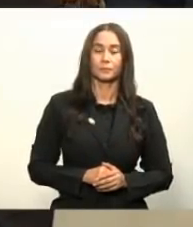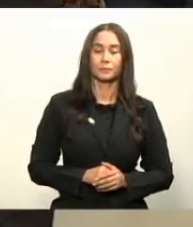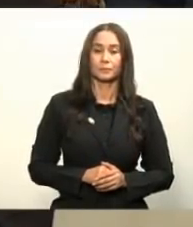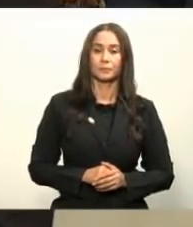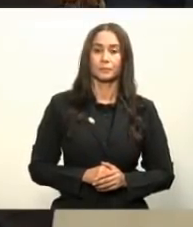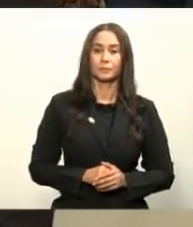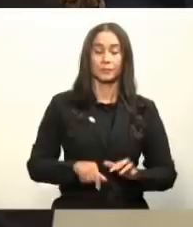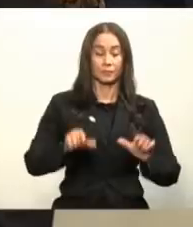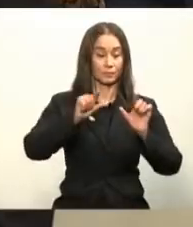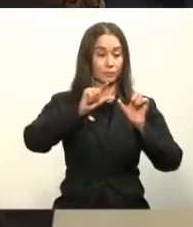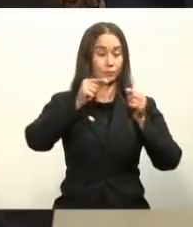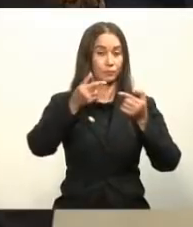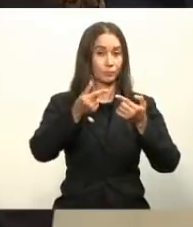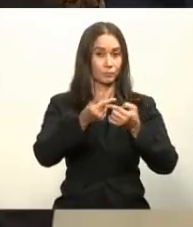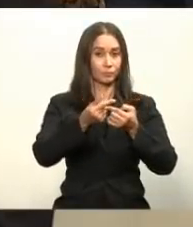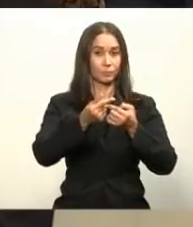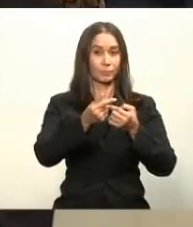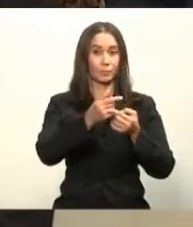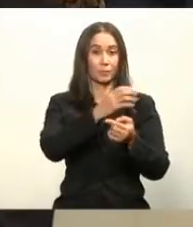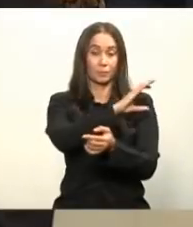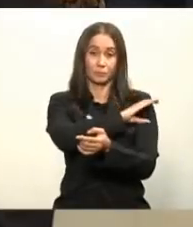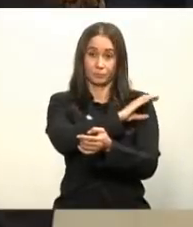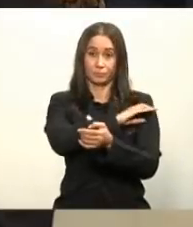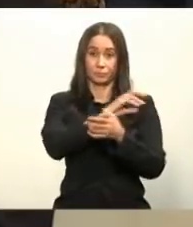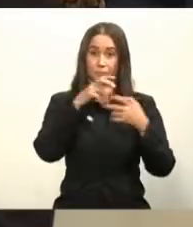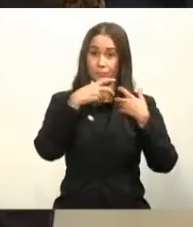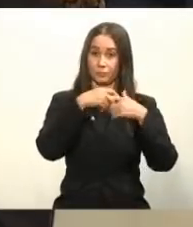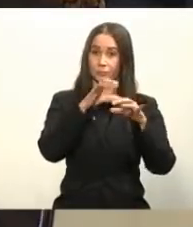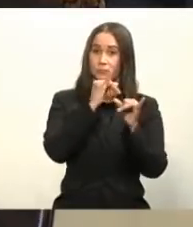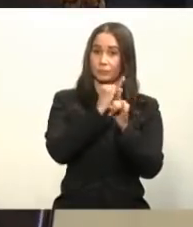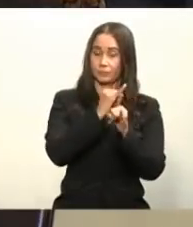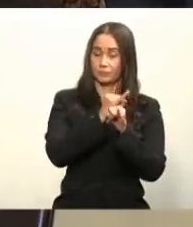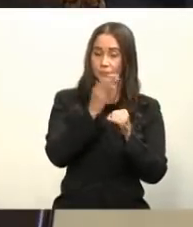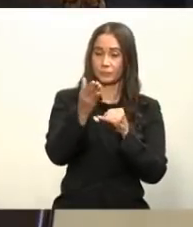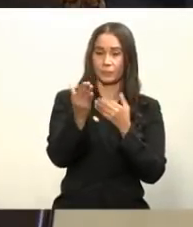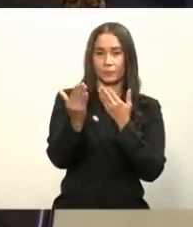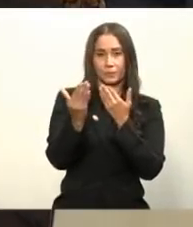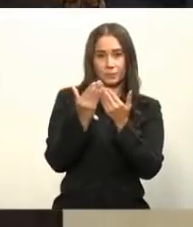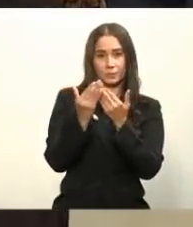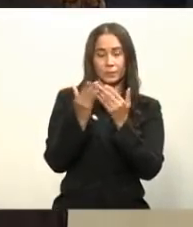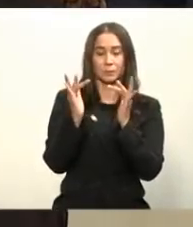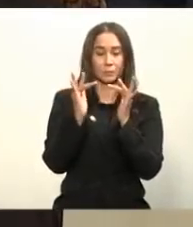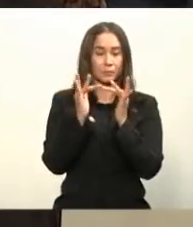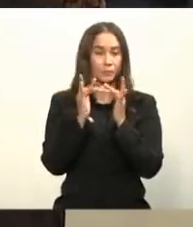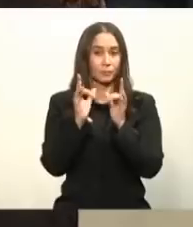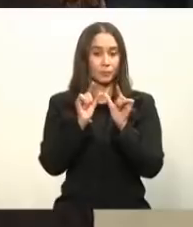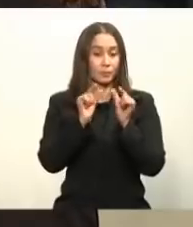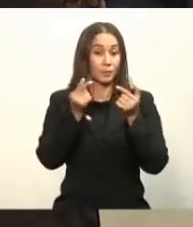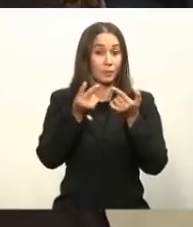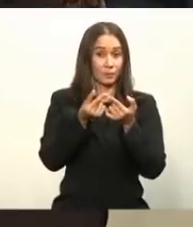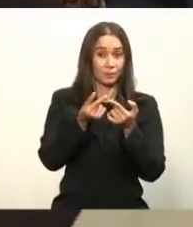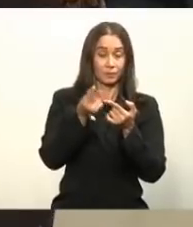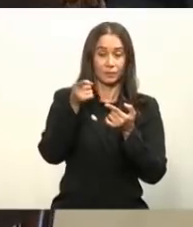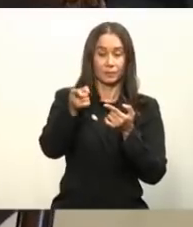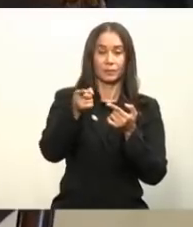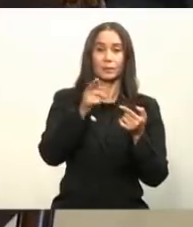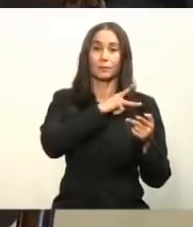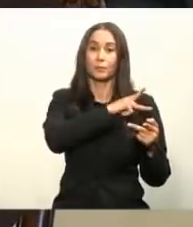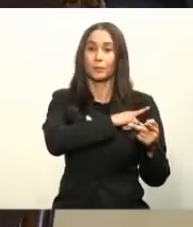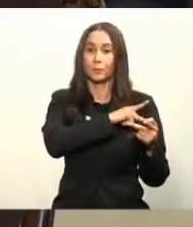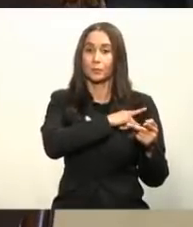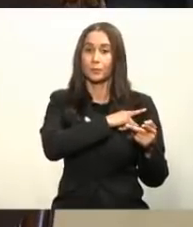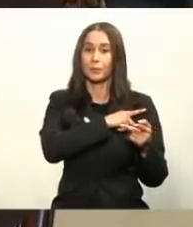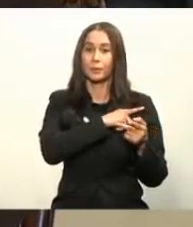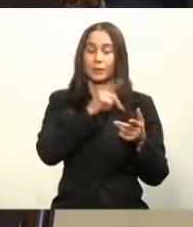Raquel encabezado por Orlando González Buster por sus contactos se acercó y ese grupo de empresarios para hacer el contacto con